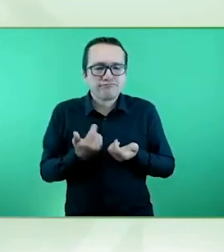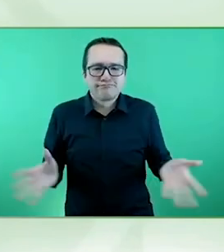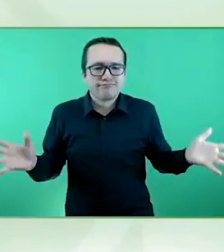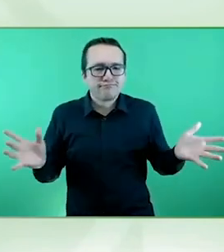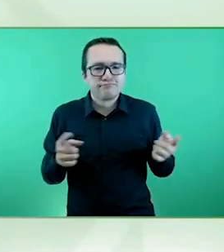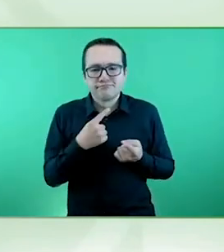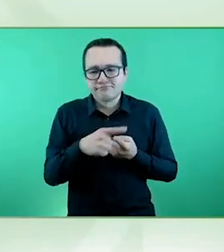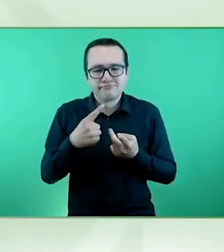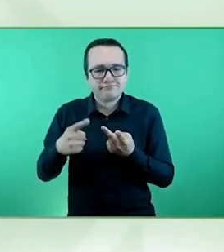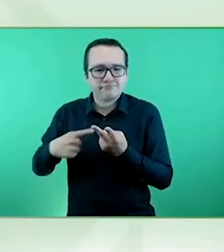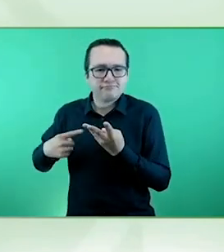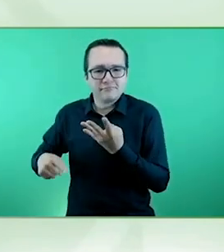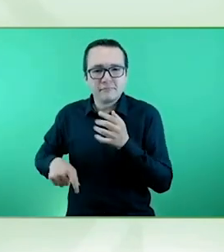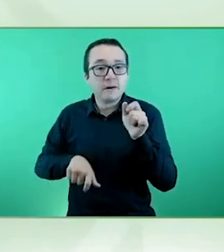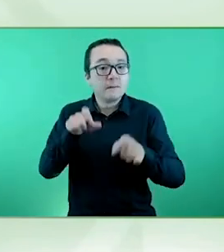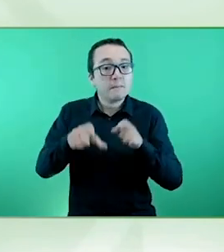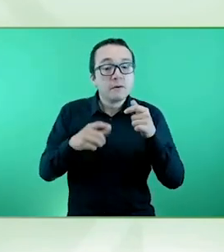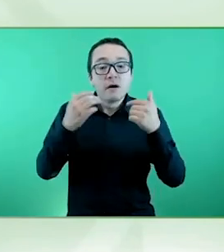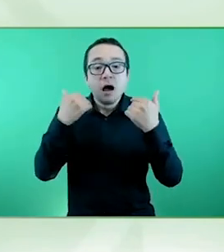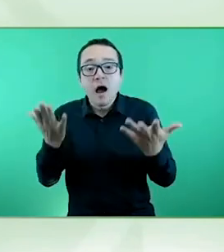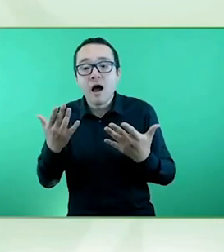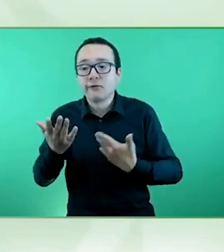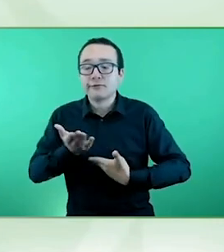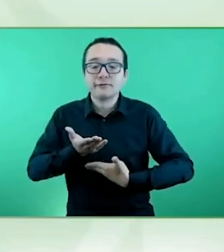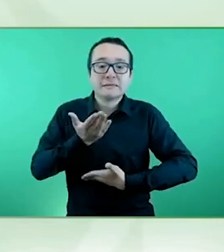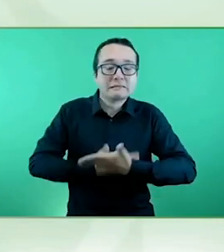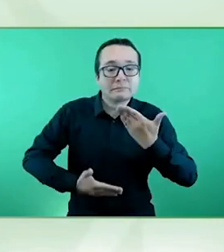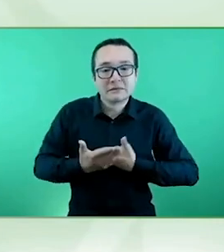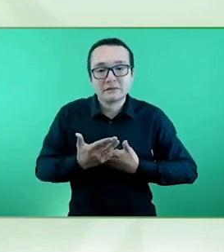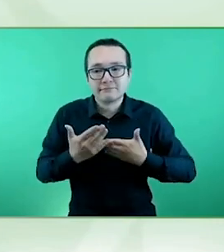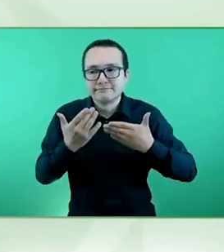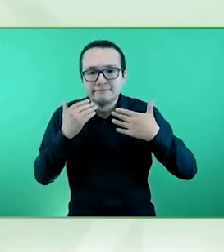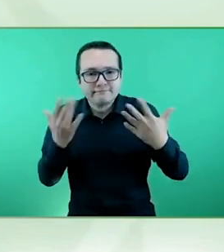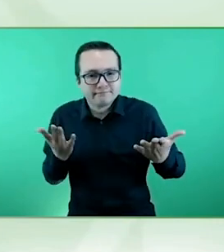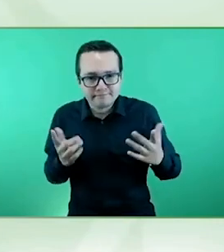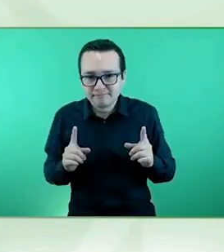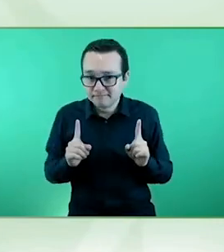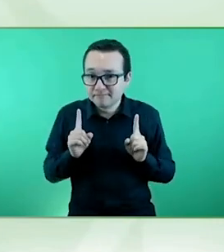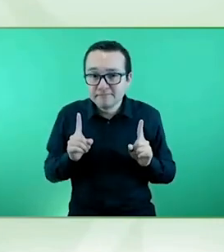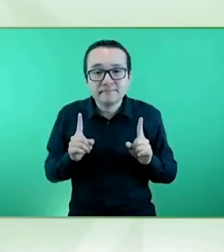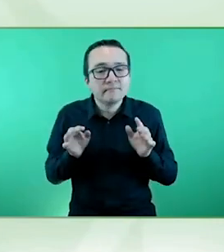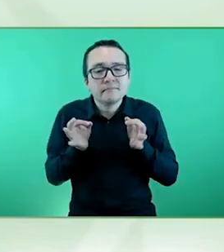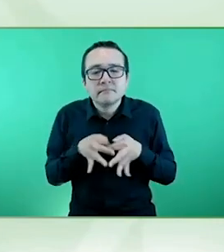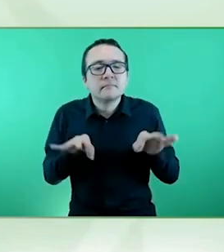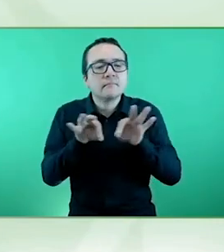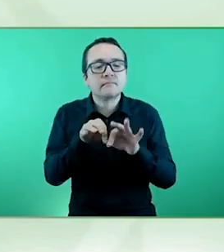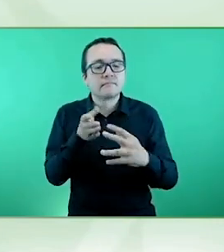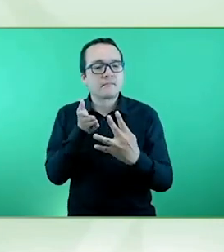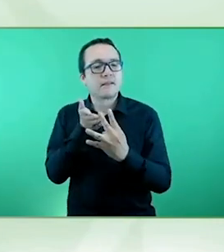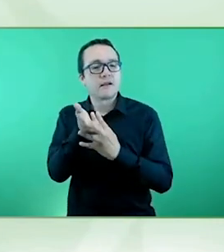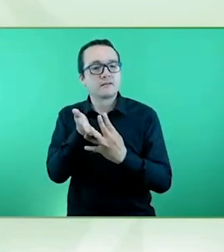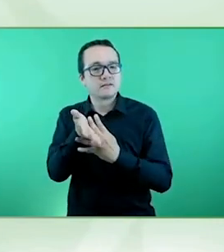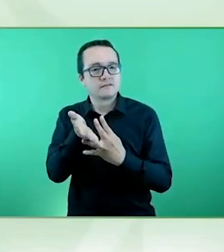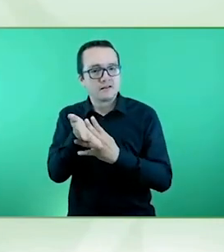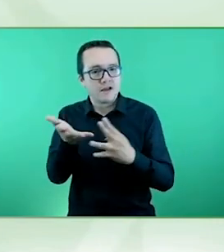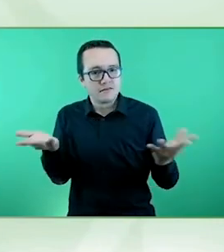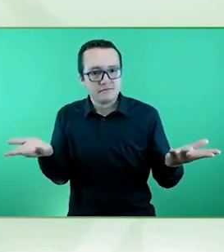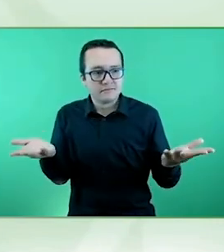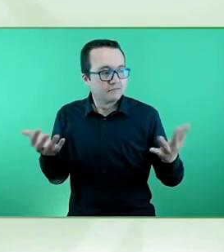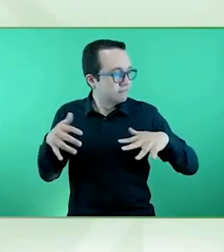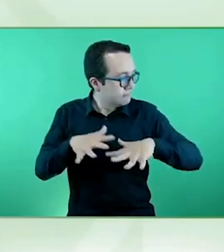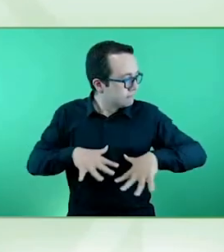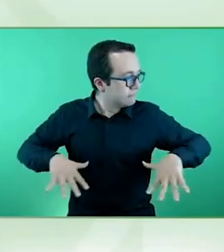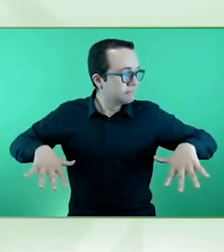algún tipo de discapacidad, pero para ello es fundamental la accesibilidad y la accesibilidad en cualquier entorno, producto o servicio.